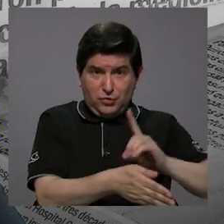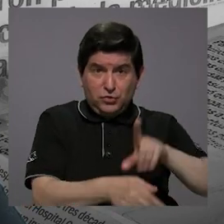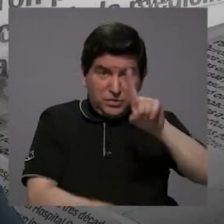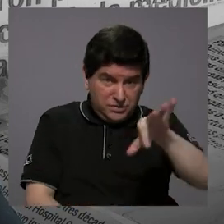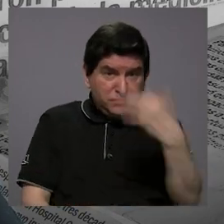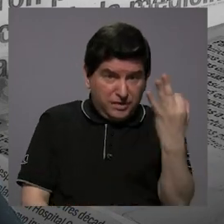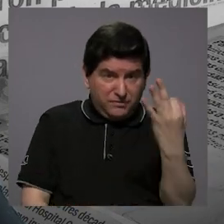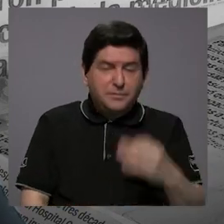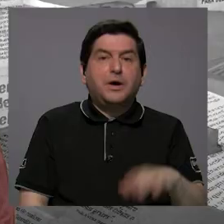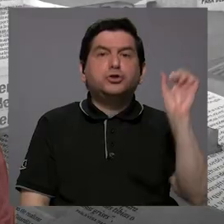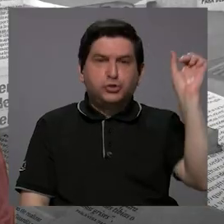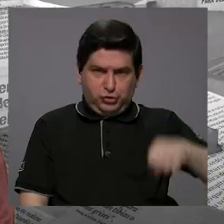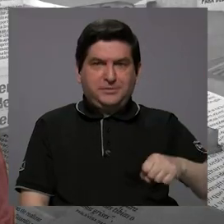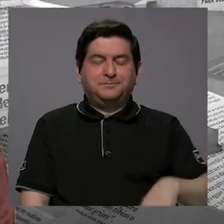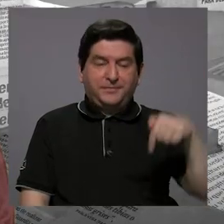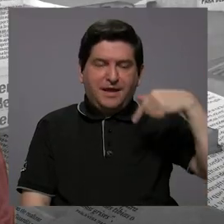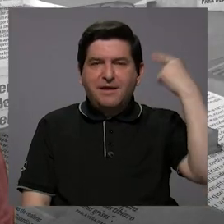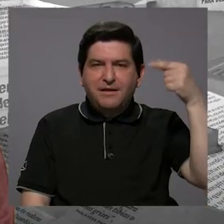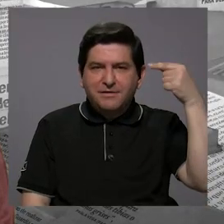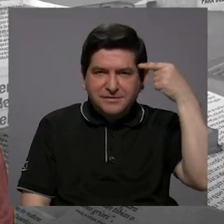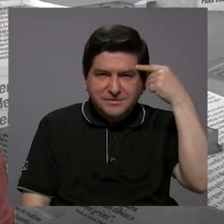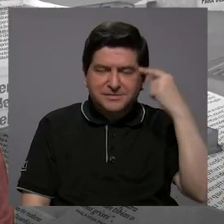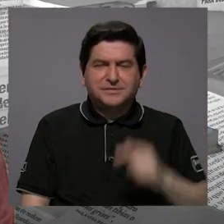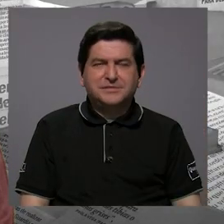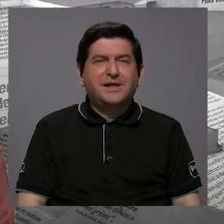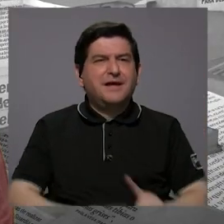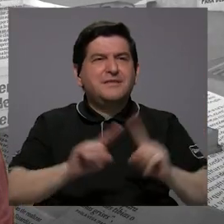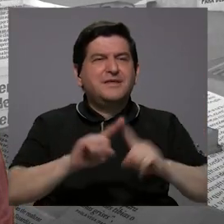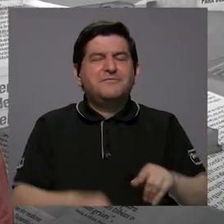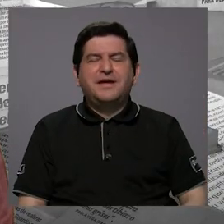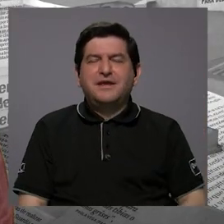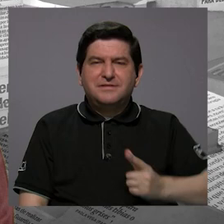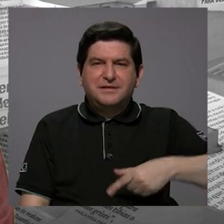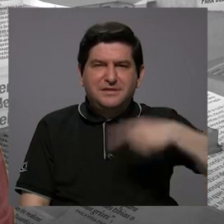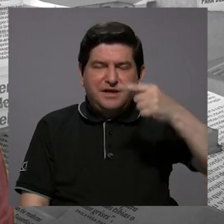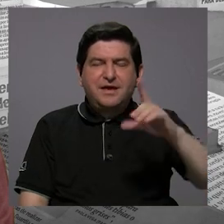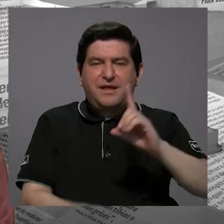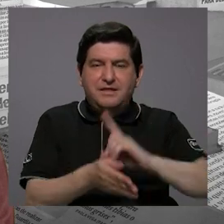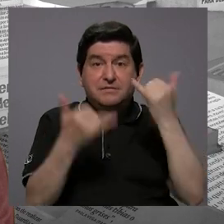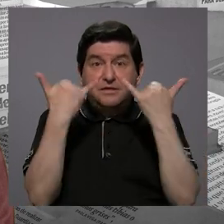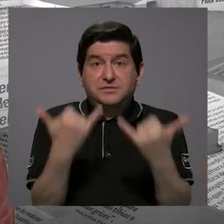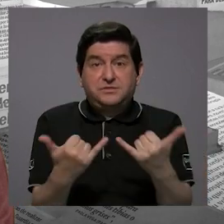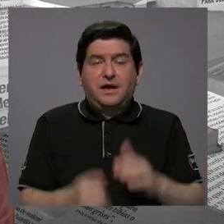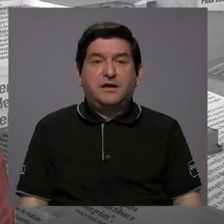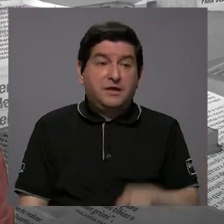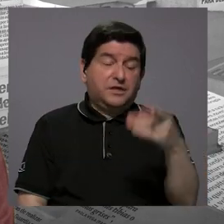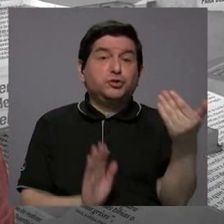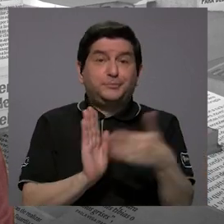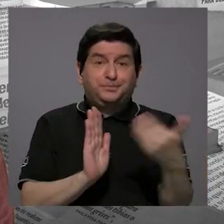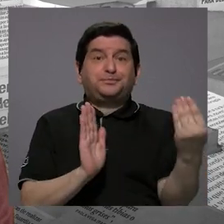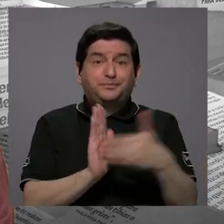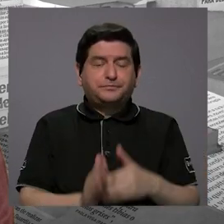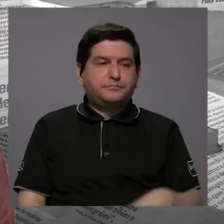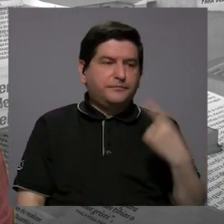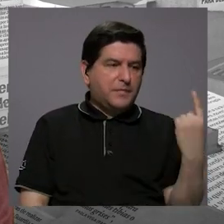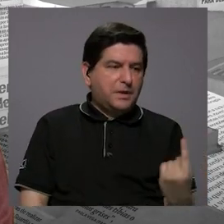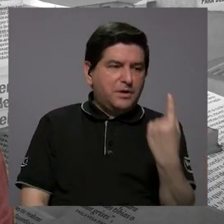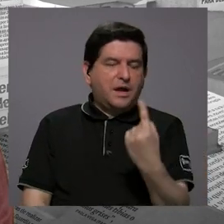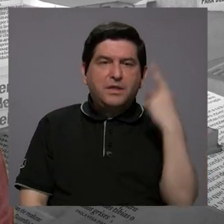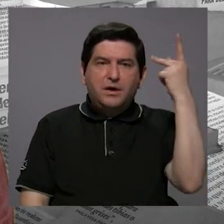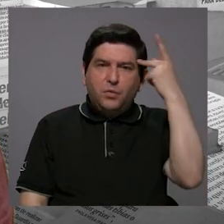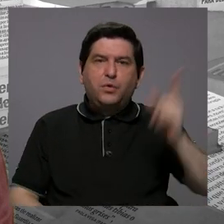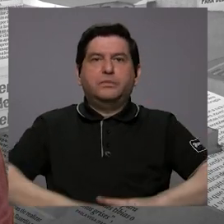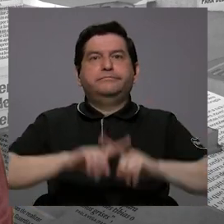de alguna forma? Por supuesto, en esta administración ha habido varios gerentes médicos ya, por ejemplo, y eso afecta porque con cada uno vienen